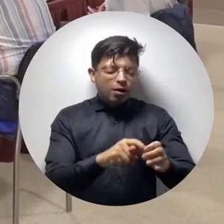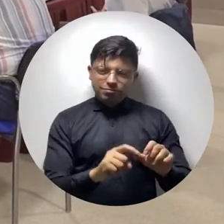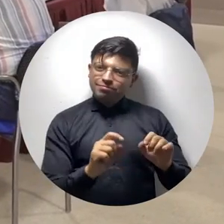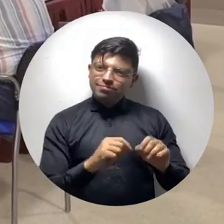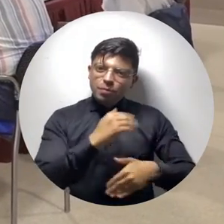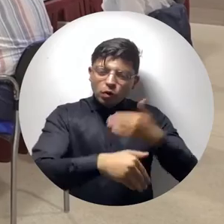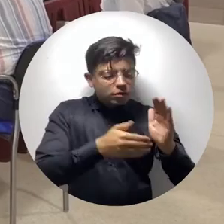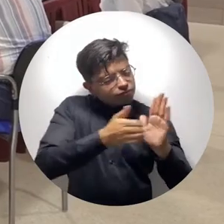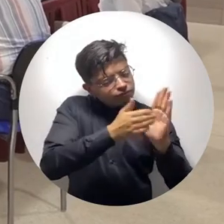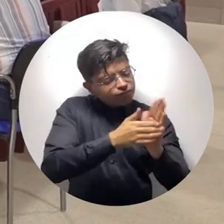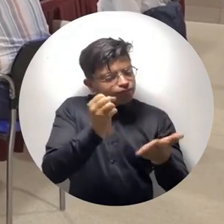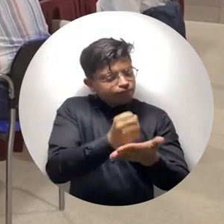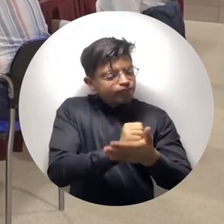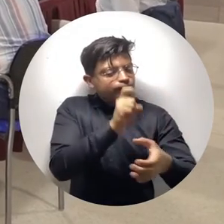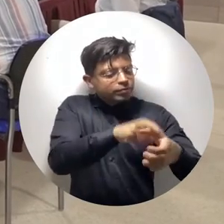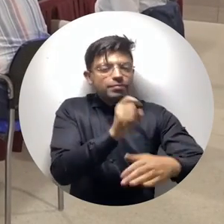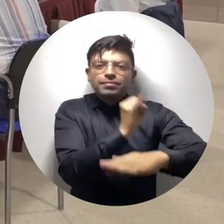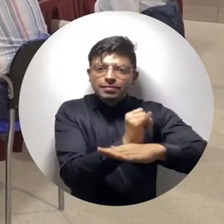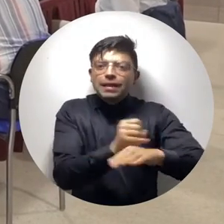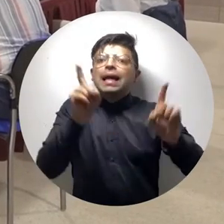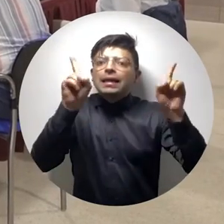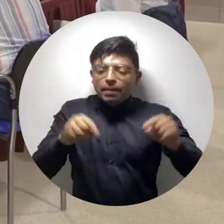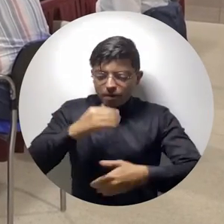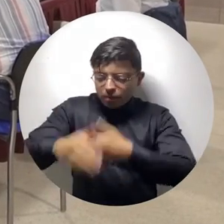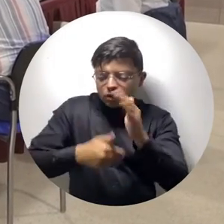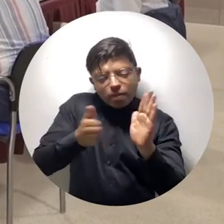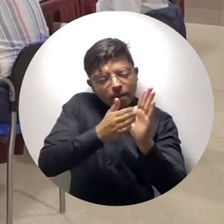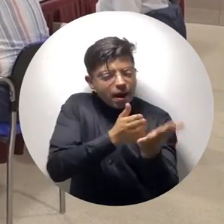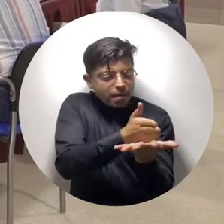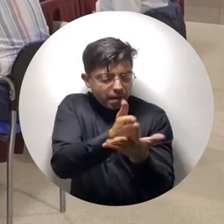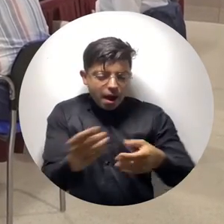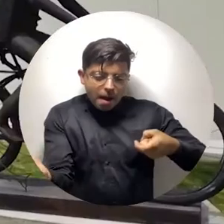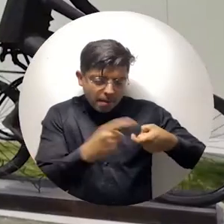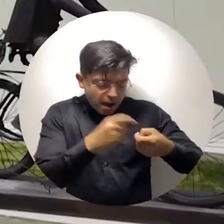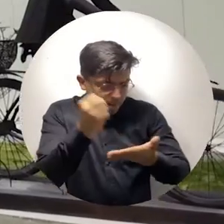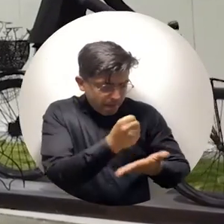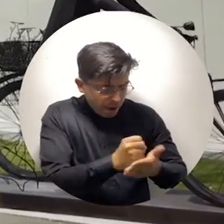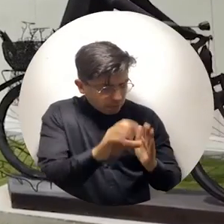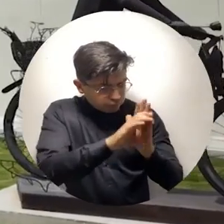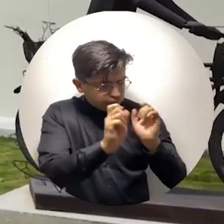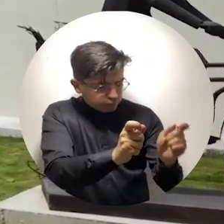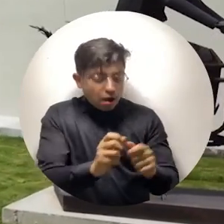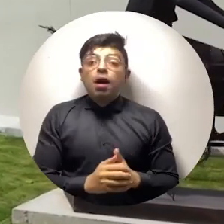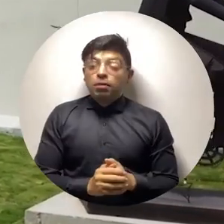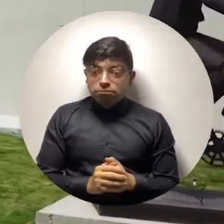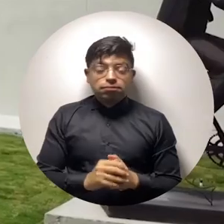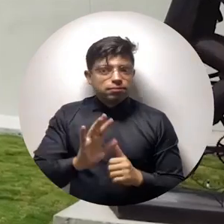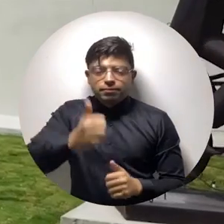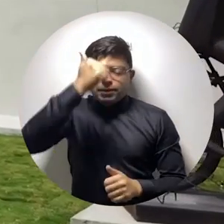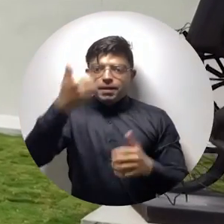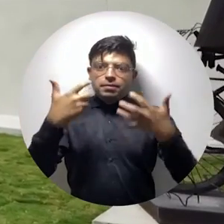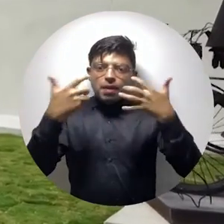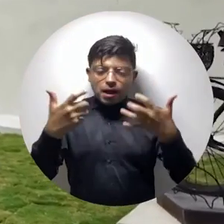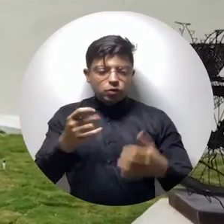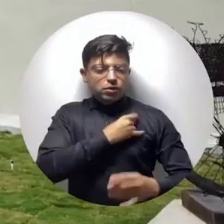calificado y procesos de acreditación institucional y procesos de acreditación de los programas, donde resaltó la Universidad de Magdalena por ser la